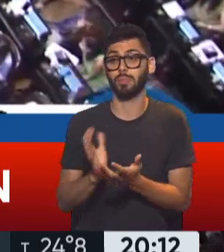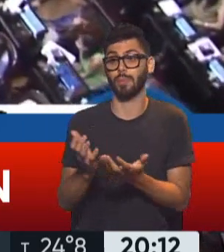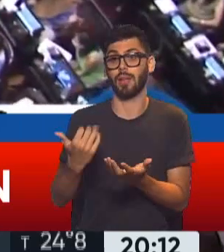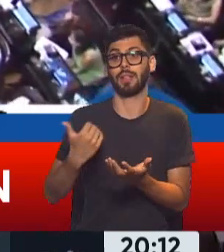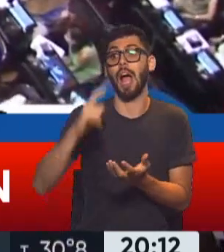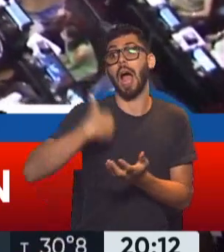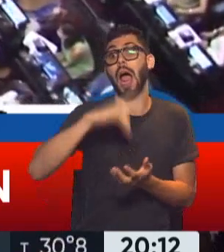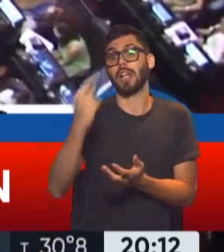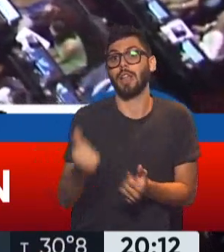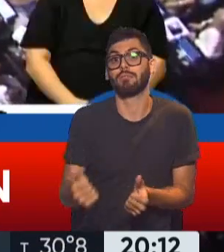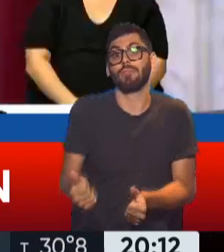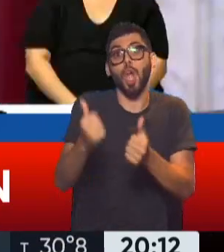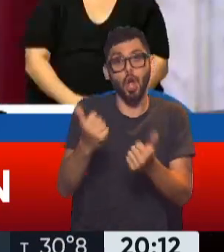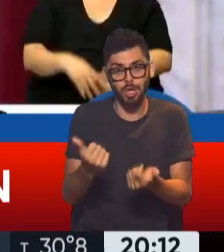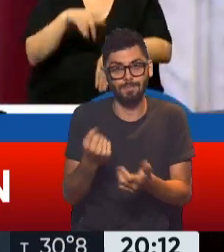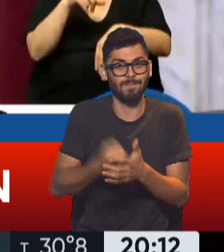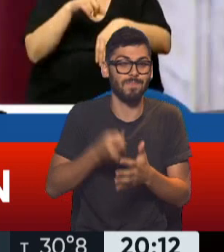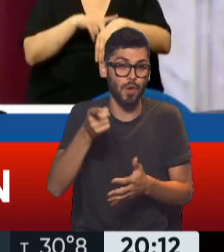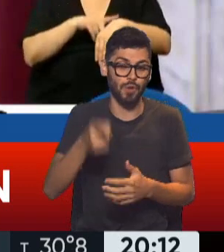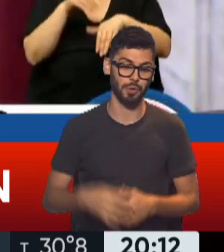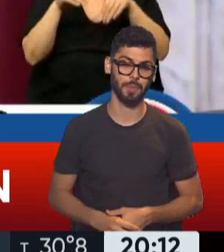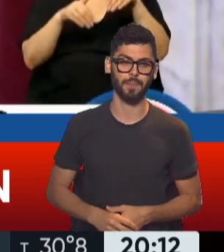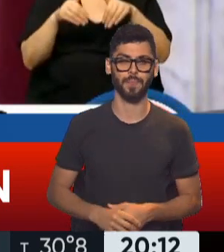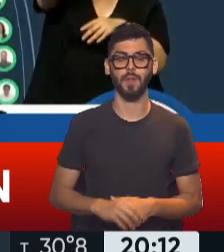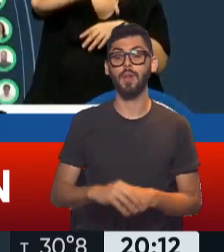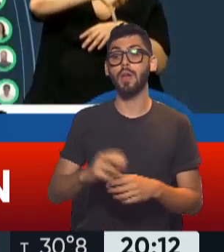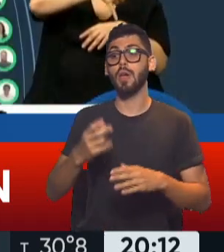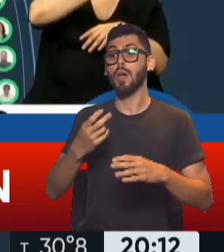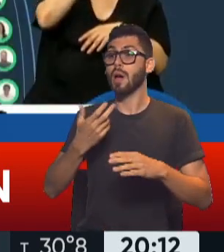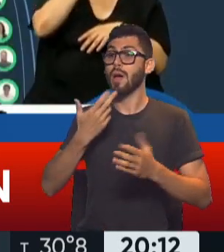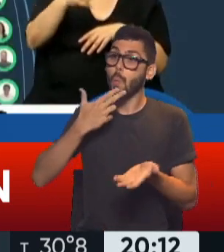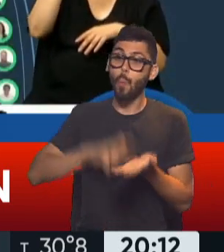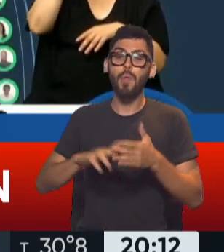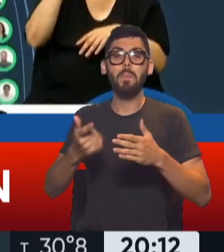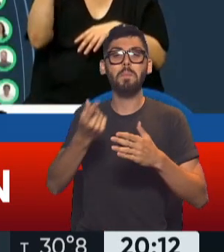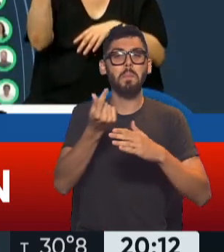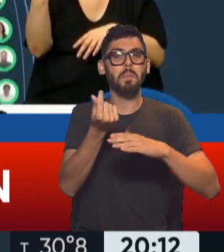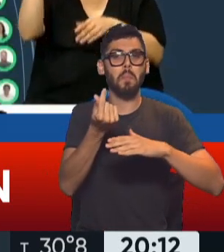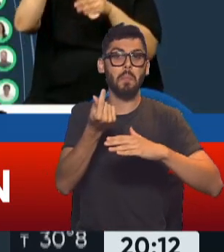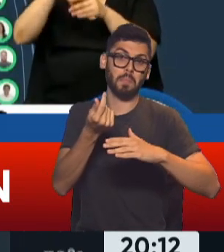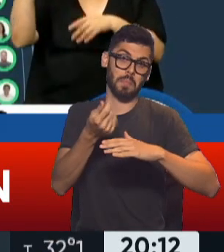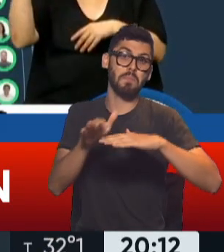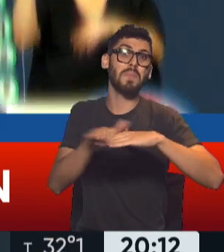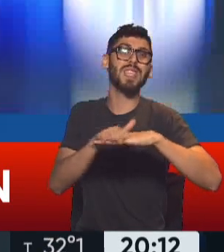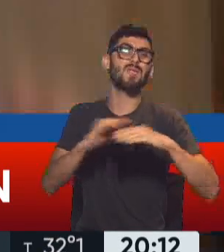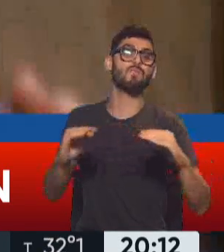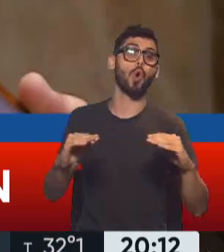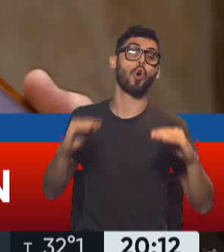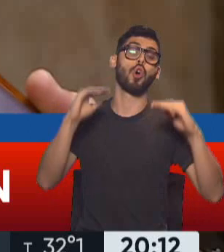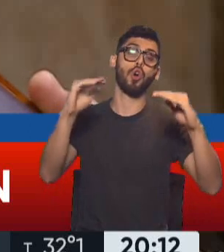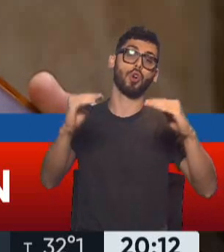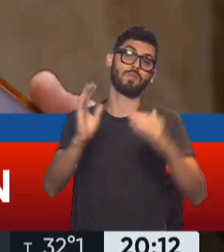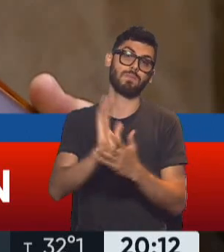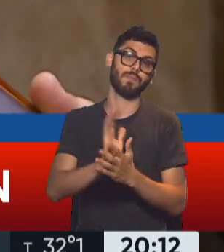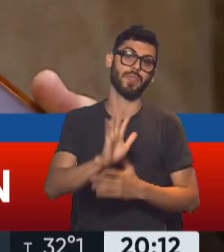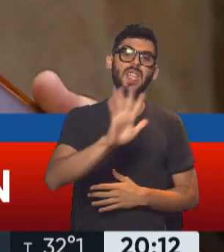Argentina. La ampliación de los mínimos no imponibles implica un beneficio hacia